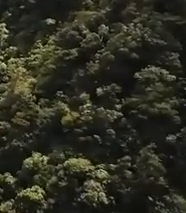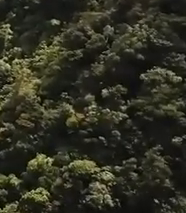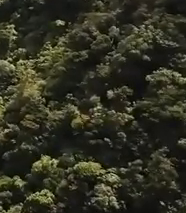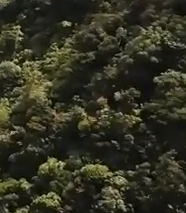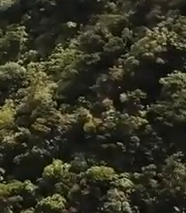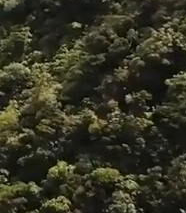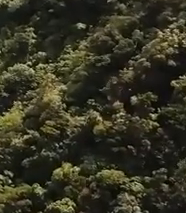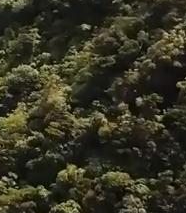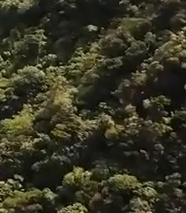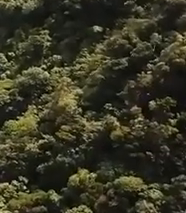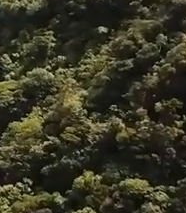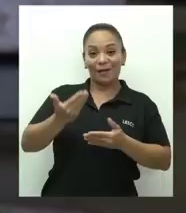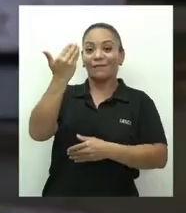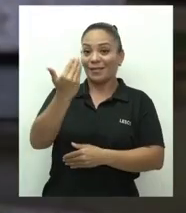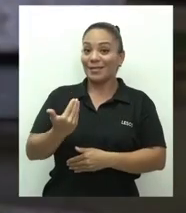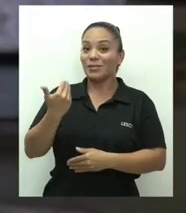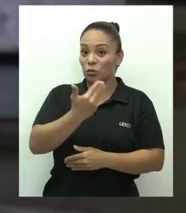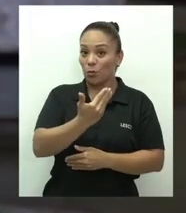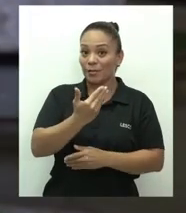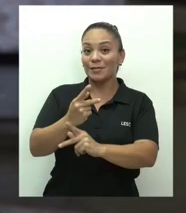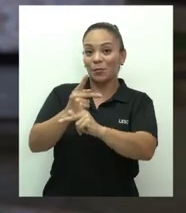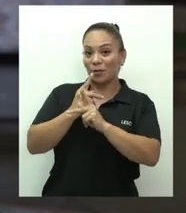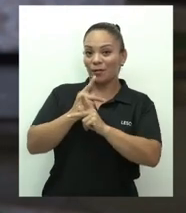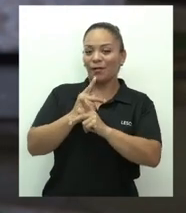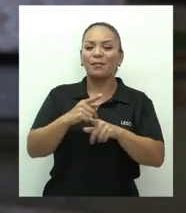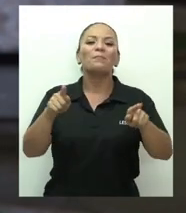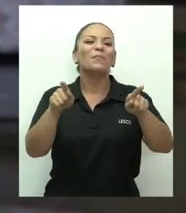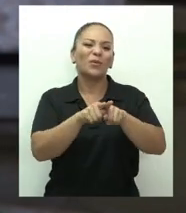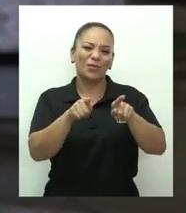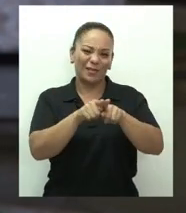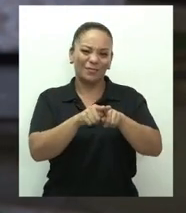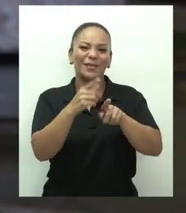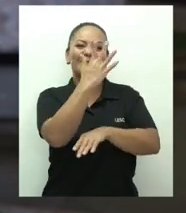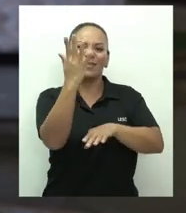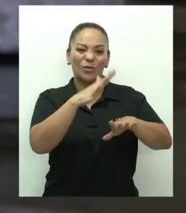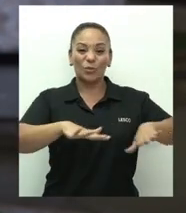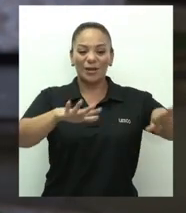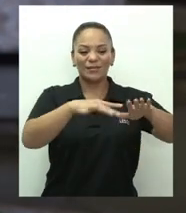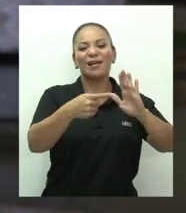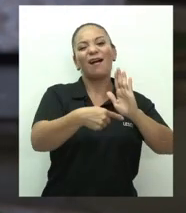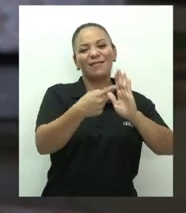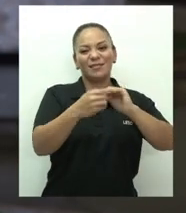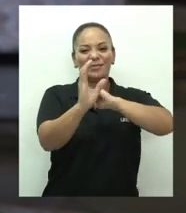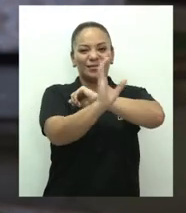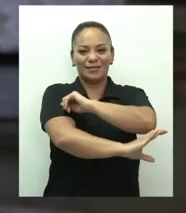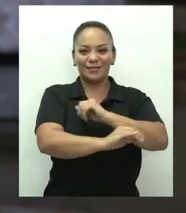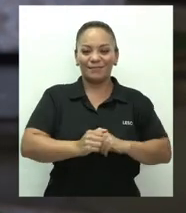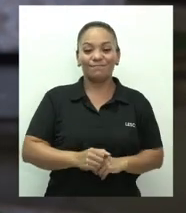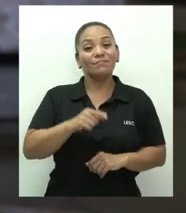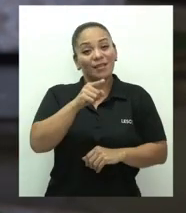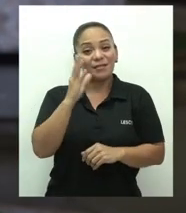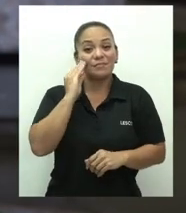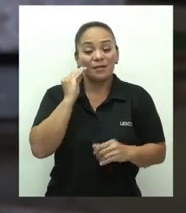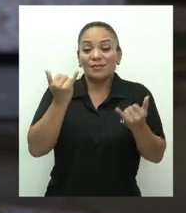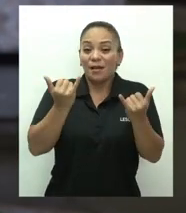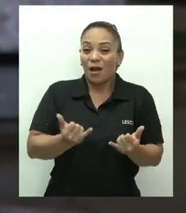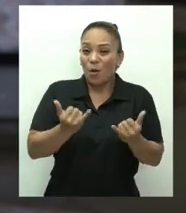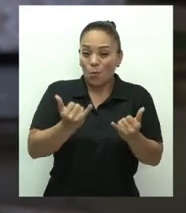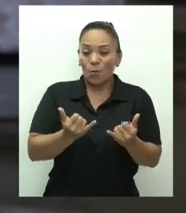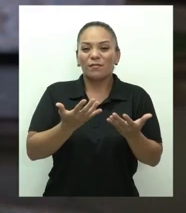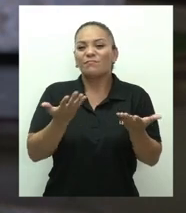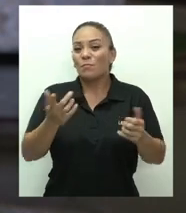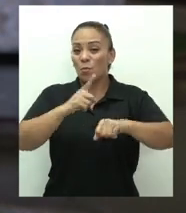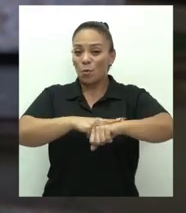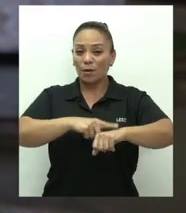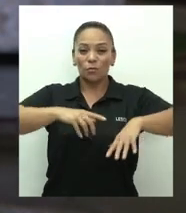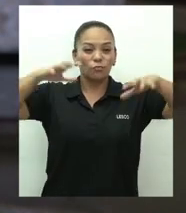nos ha bendecido y nos abriga, a veces también nos castiga. Es lo que estamos viviendo ahora con las intensas